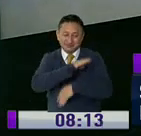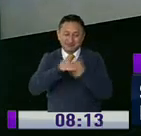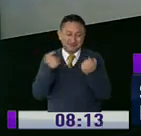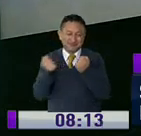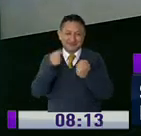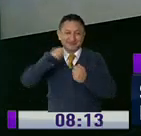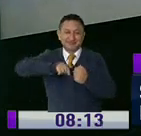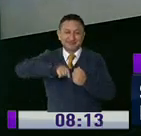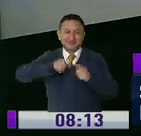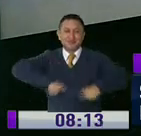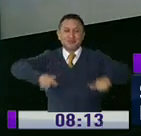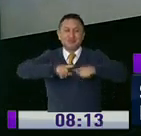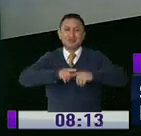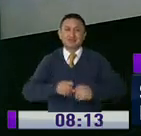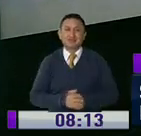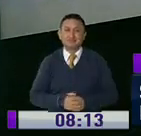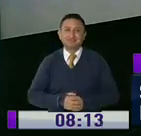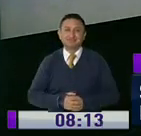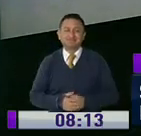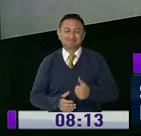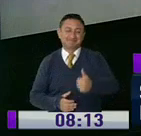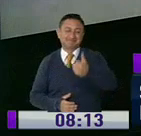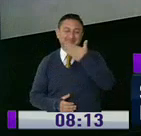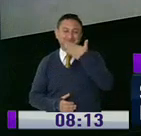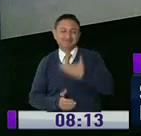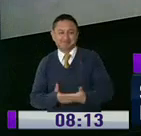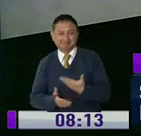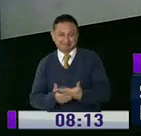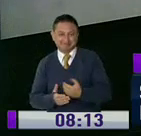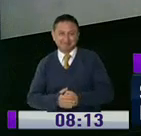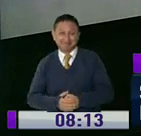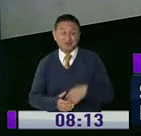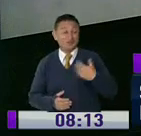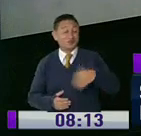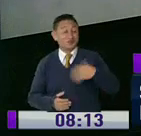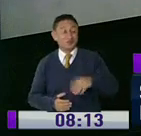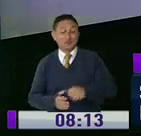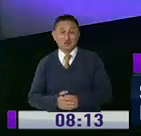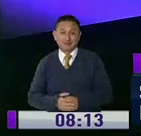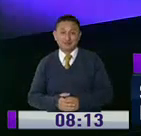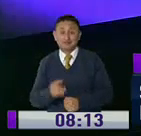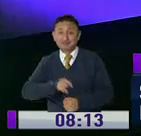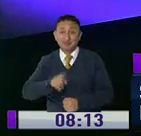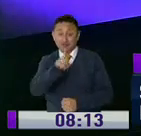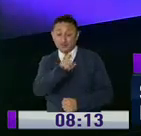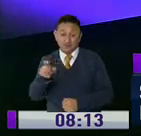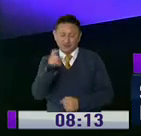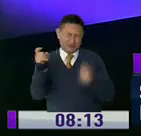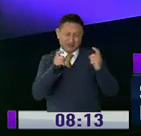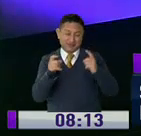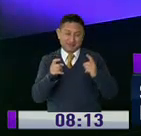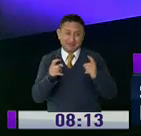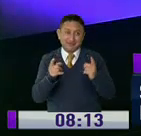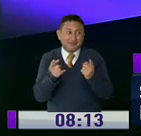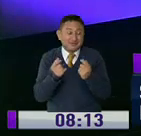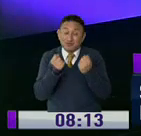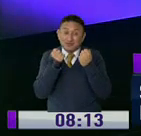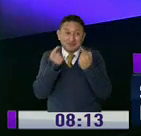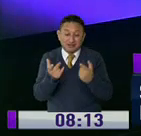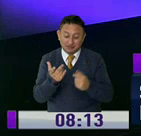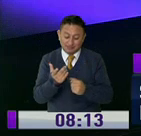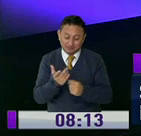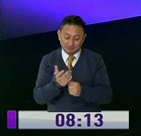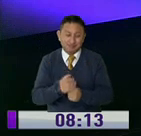ya acá en este lugar. Increíble, gracias Adriana Rojas. Increíble que tengan que lanzar gas lacrimógeno. Increíble que